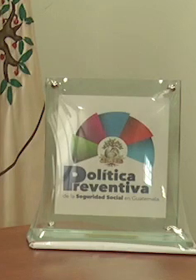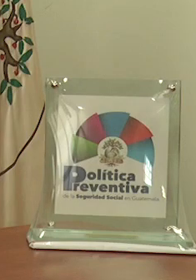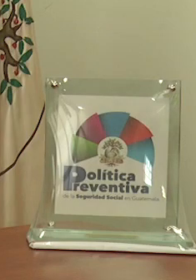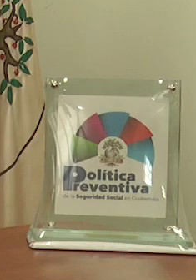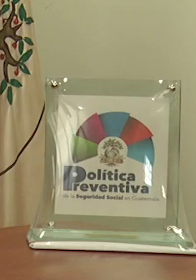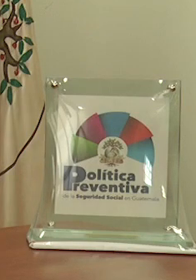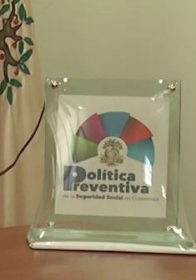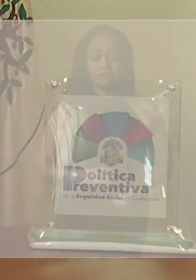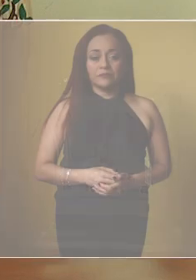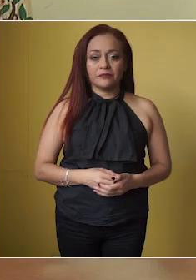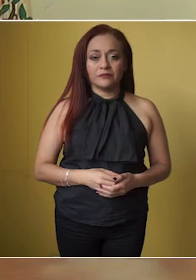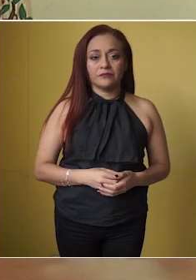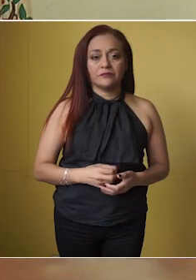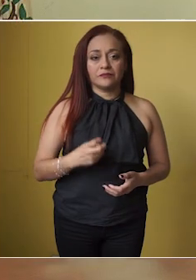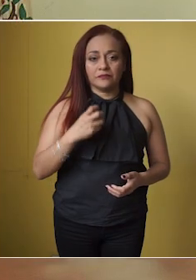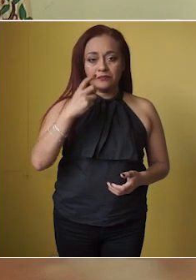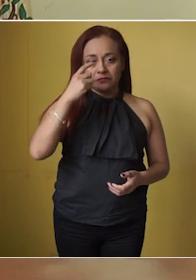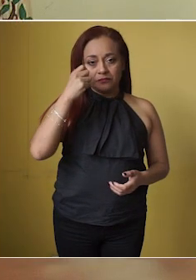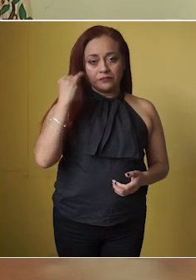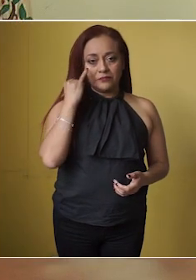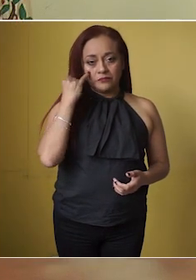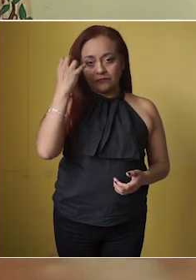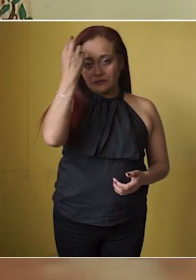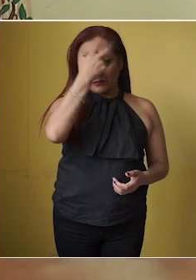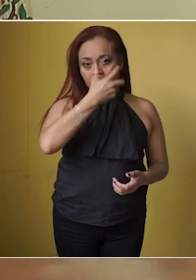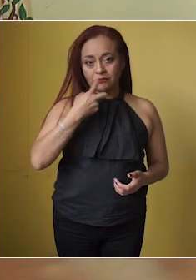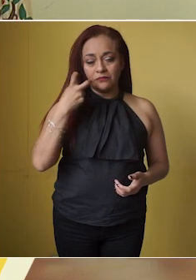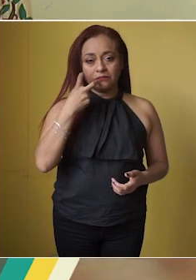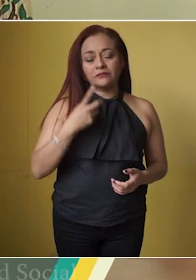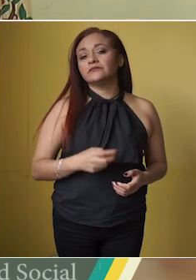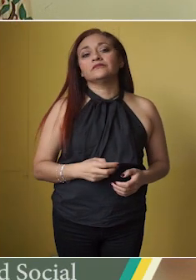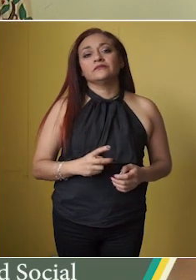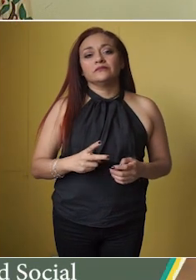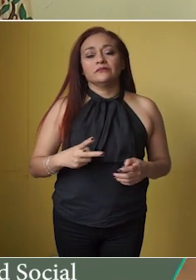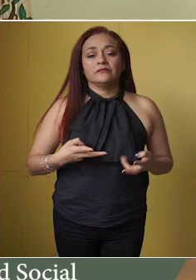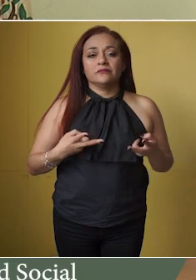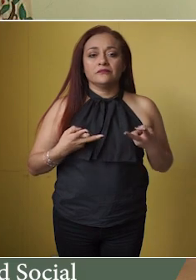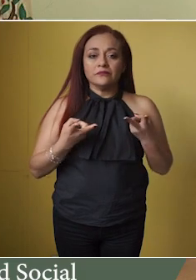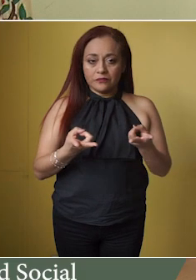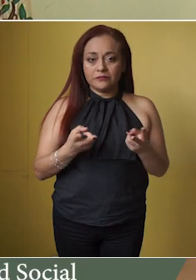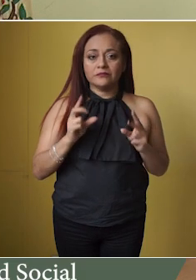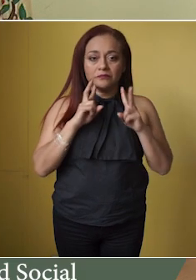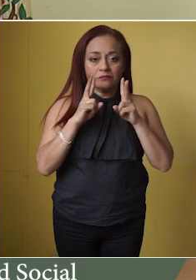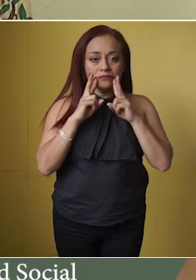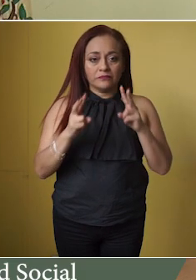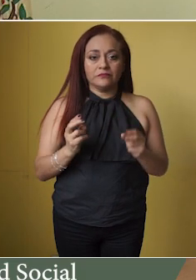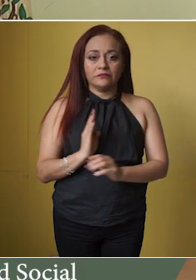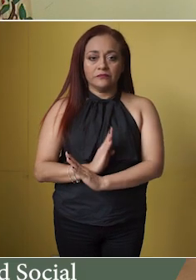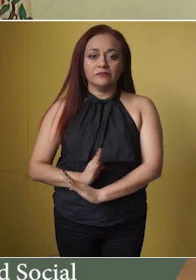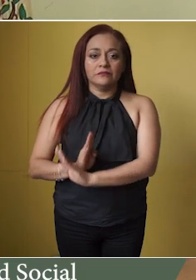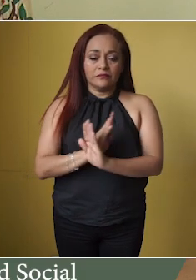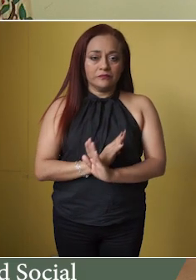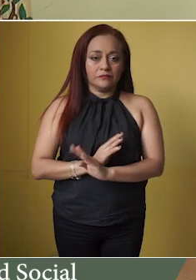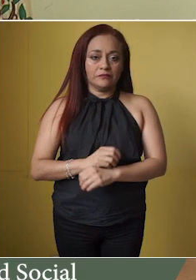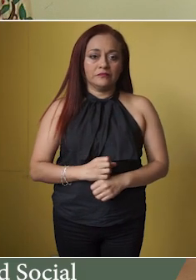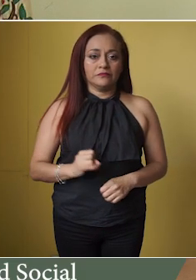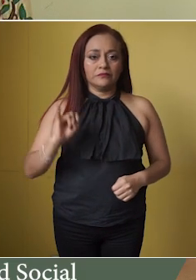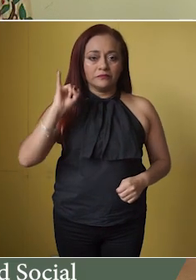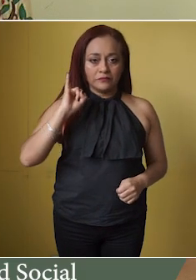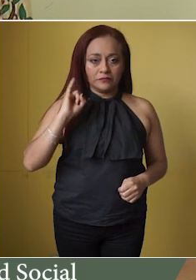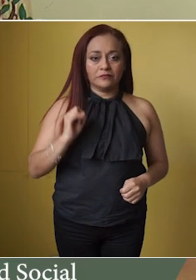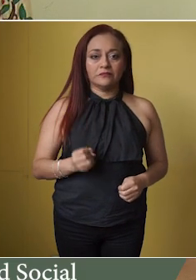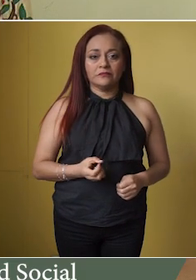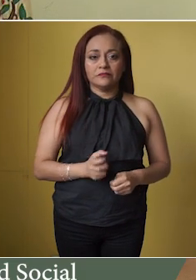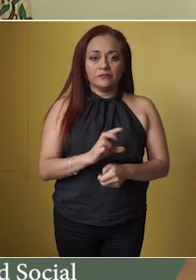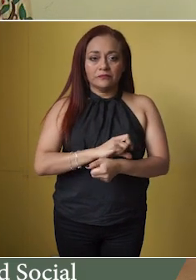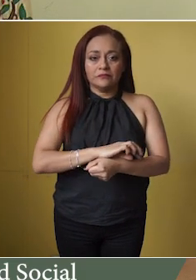Soy el Dr. Roger Gil Cordón, infectólogo del Instituto Guatemalteco de Seguridad Social. Vamos a hablar de las